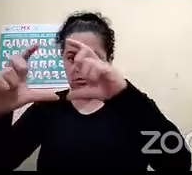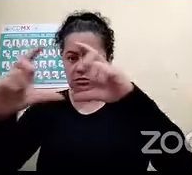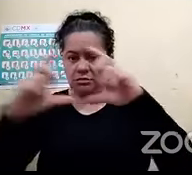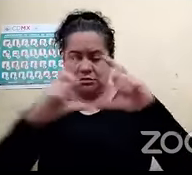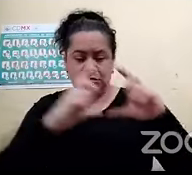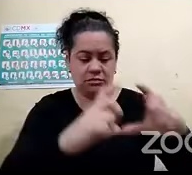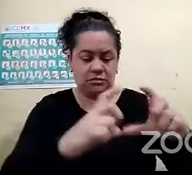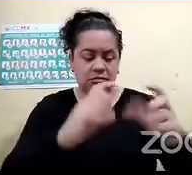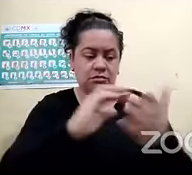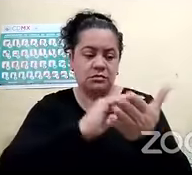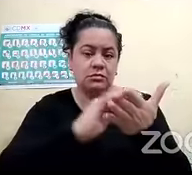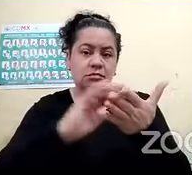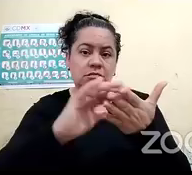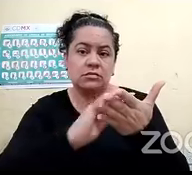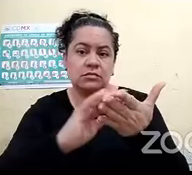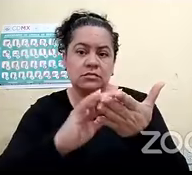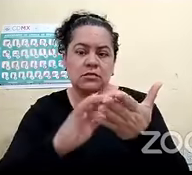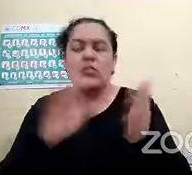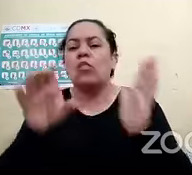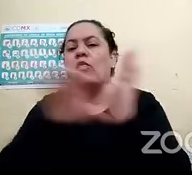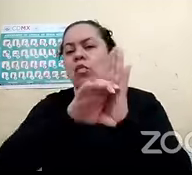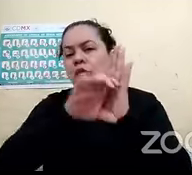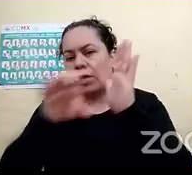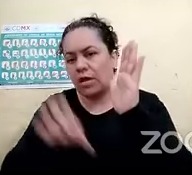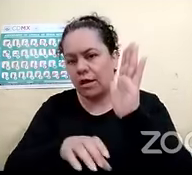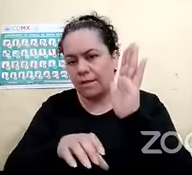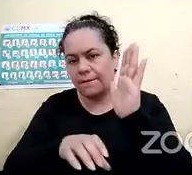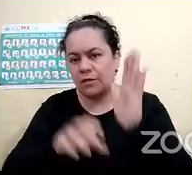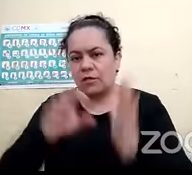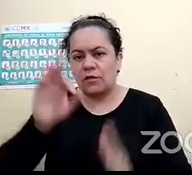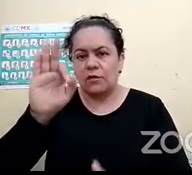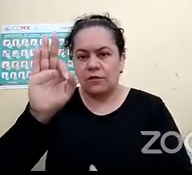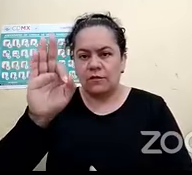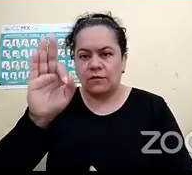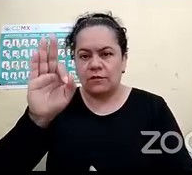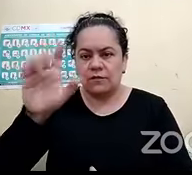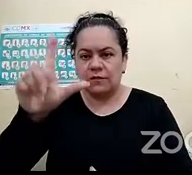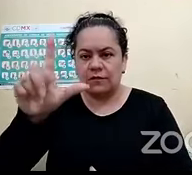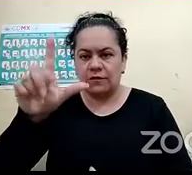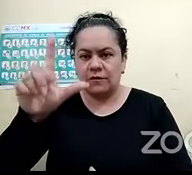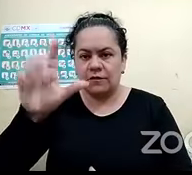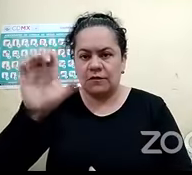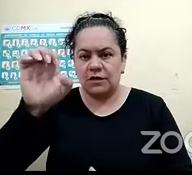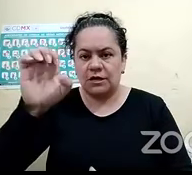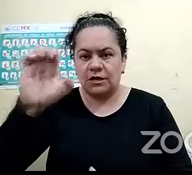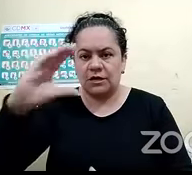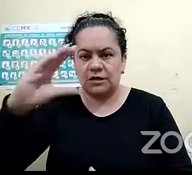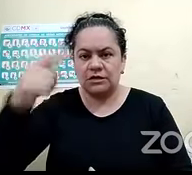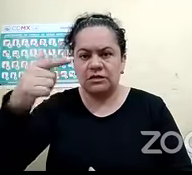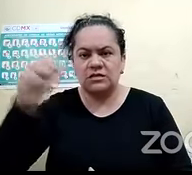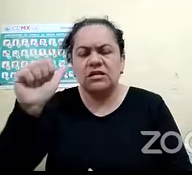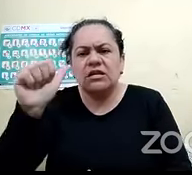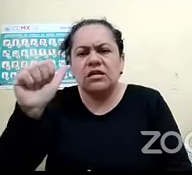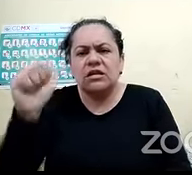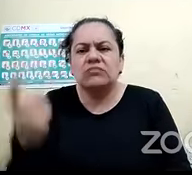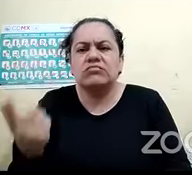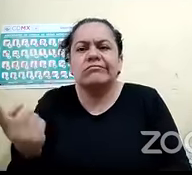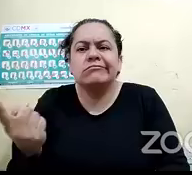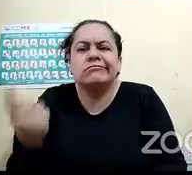ejemplo, de una flecha que nos indique para dónde es la ruta de evacuación en casos de emergencia.